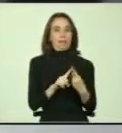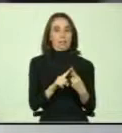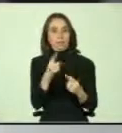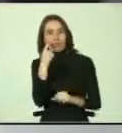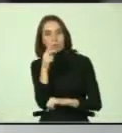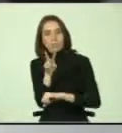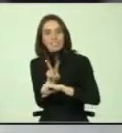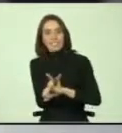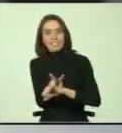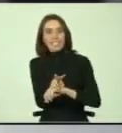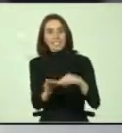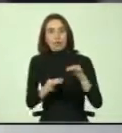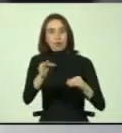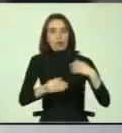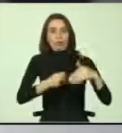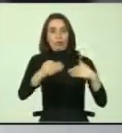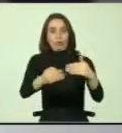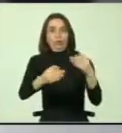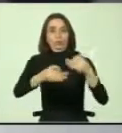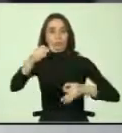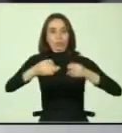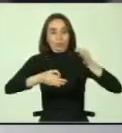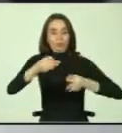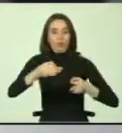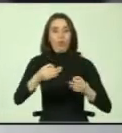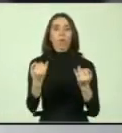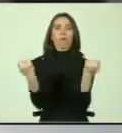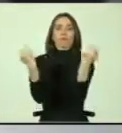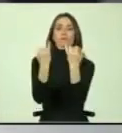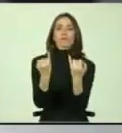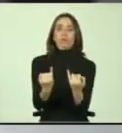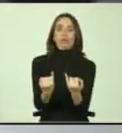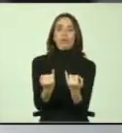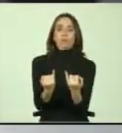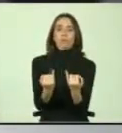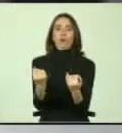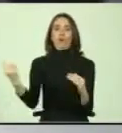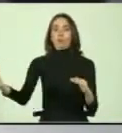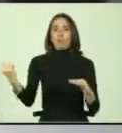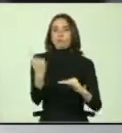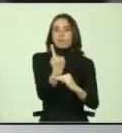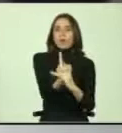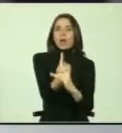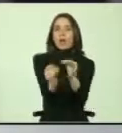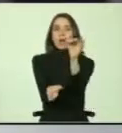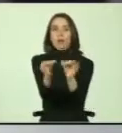testigos de estos procedimientos, la forma como se efectúa la comparecencia.